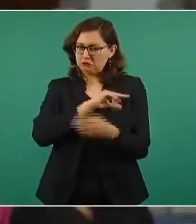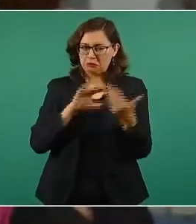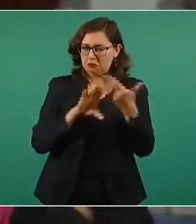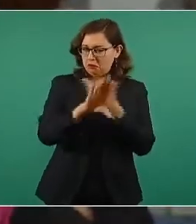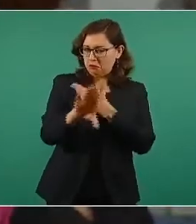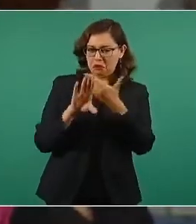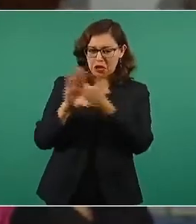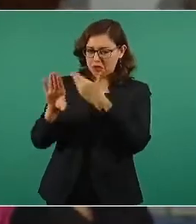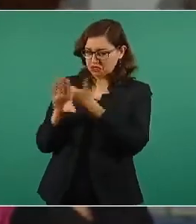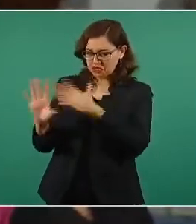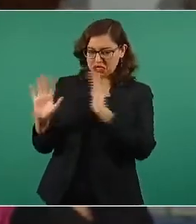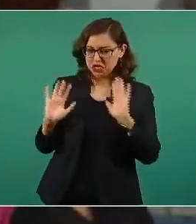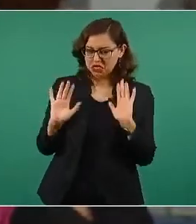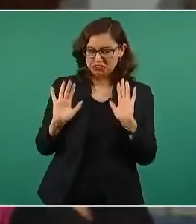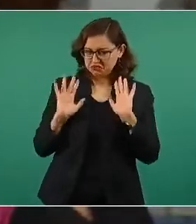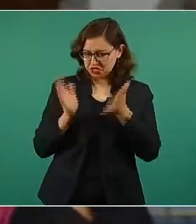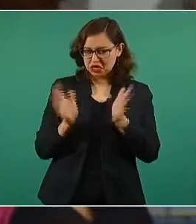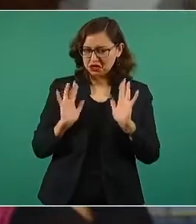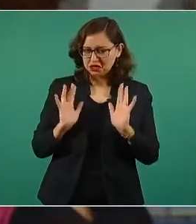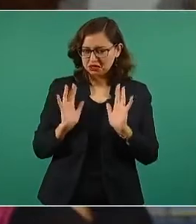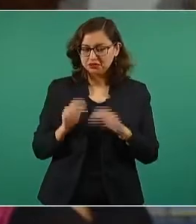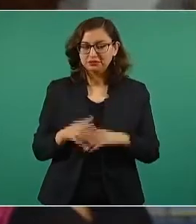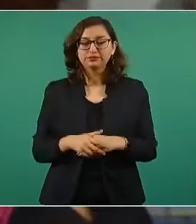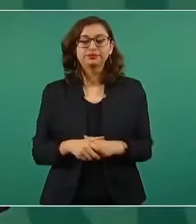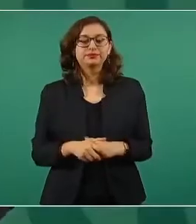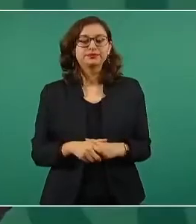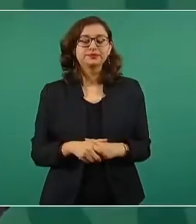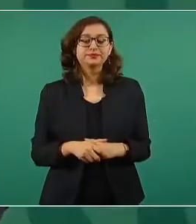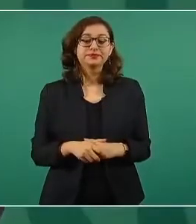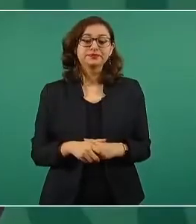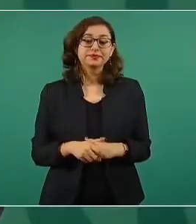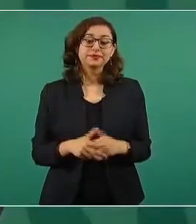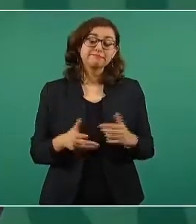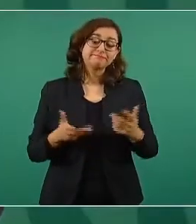con... que este... se tiene que